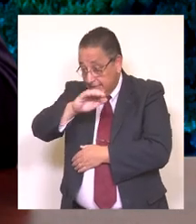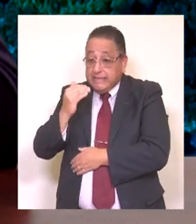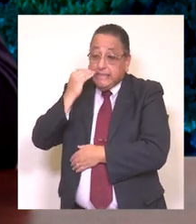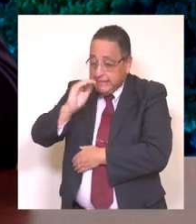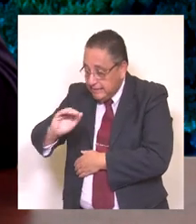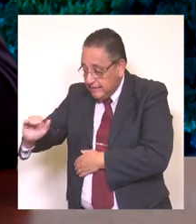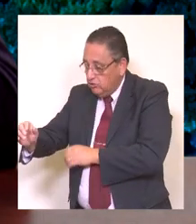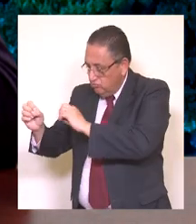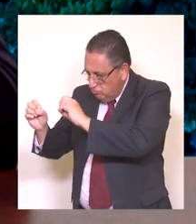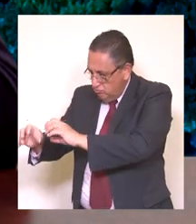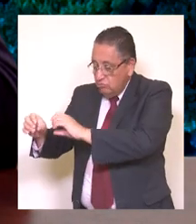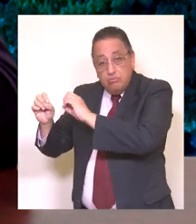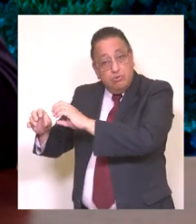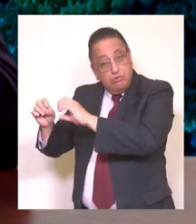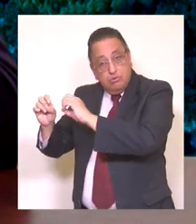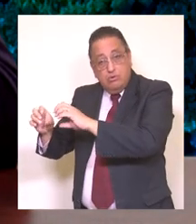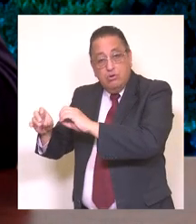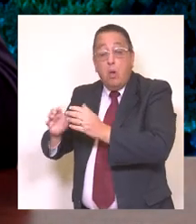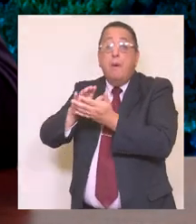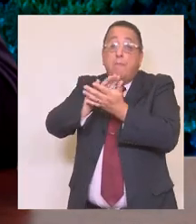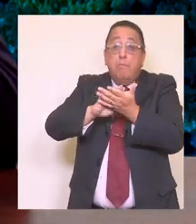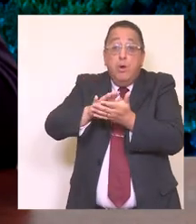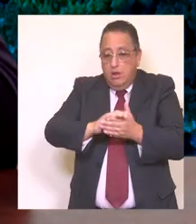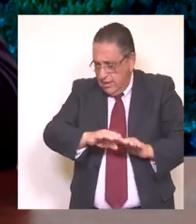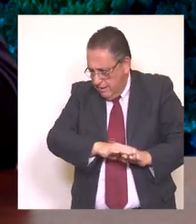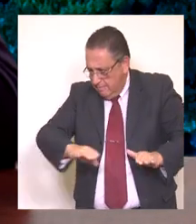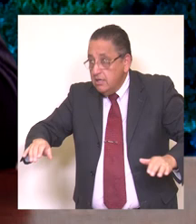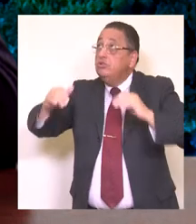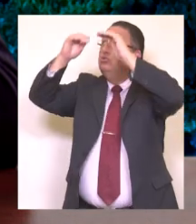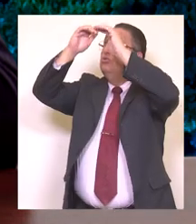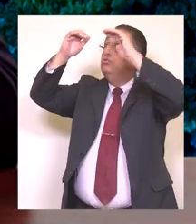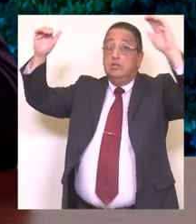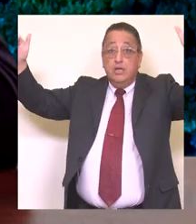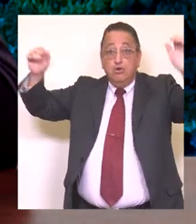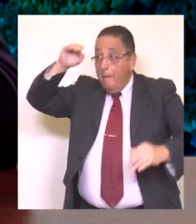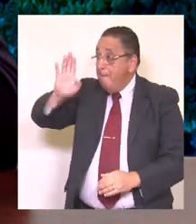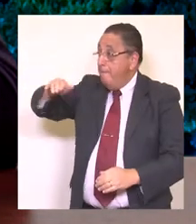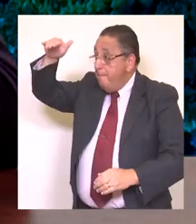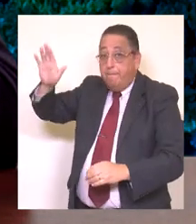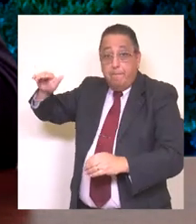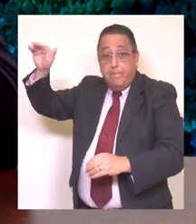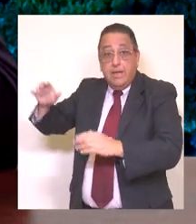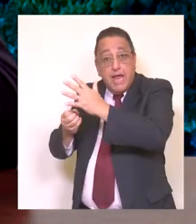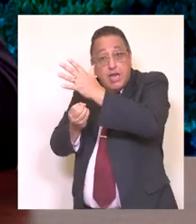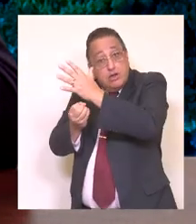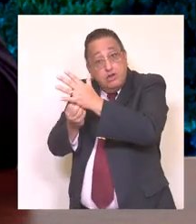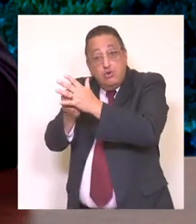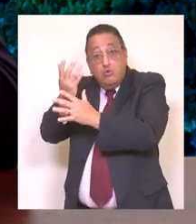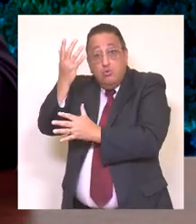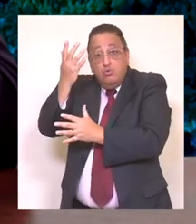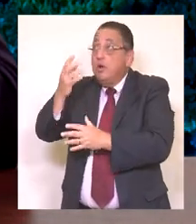alumnos y alumnas. Por eso, logramos reparar los pisos, techos, pintar, instalar nuevos sistemas